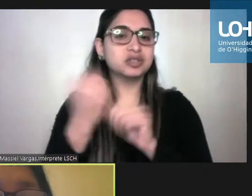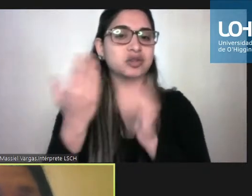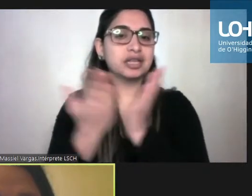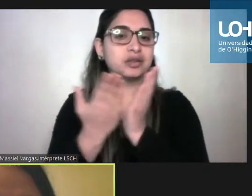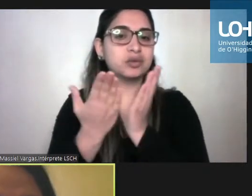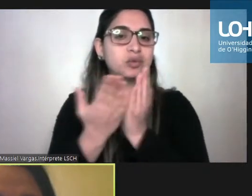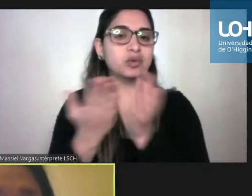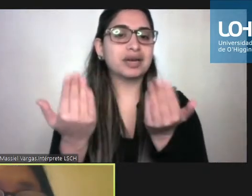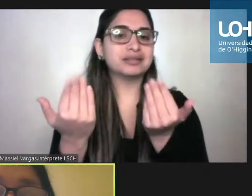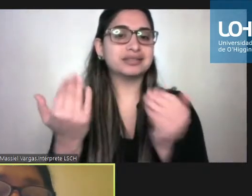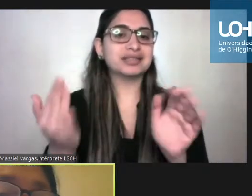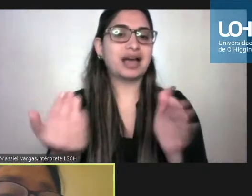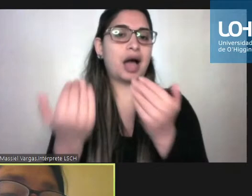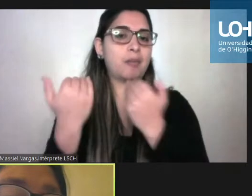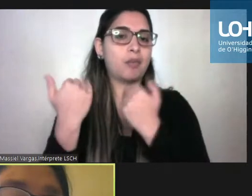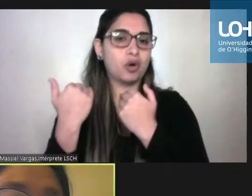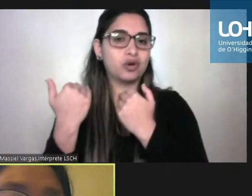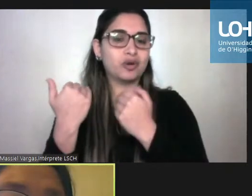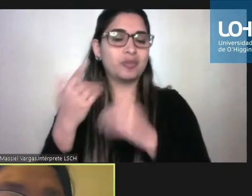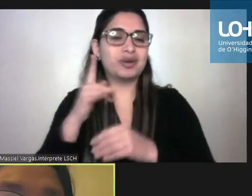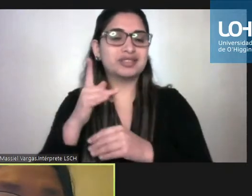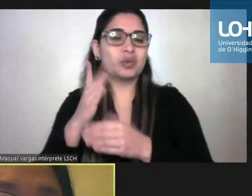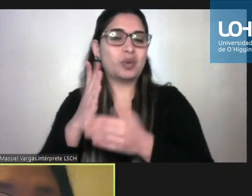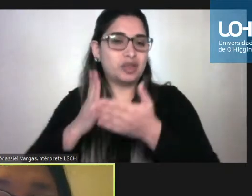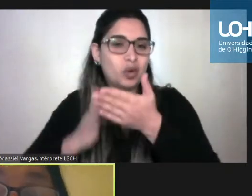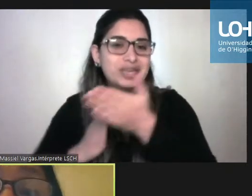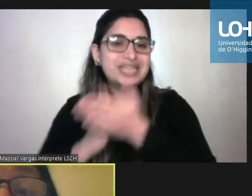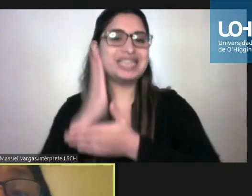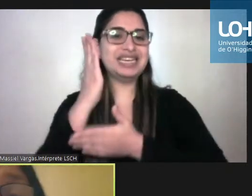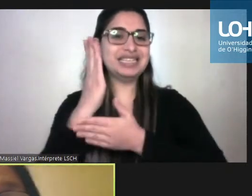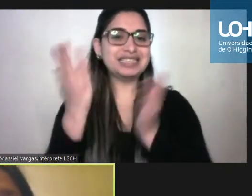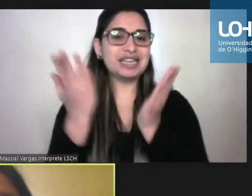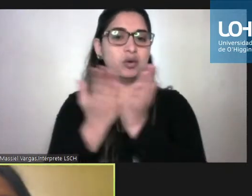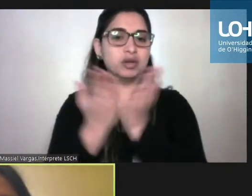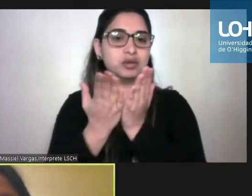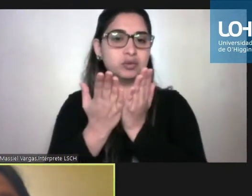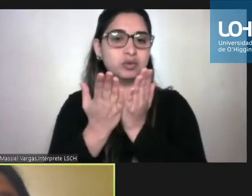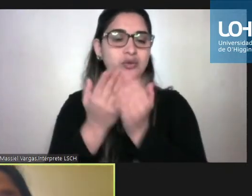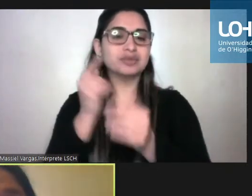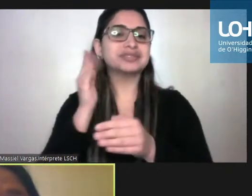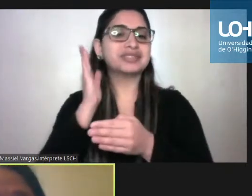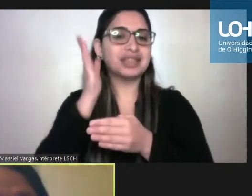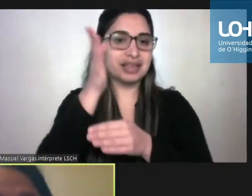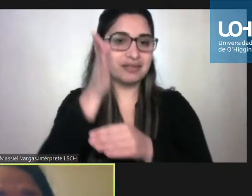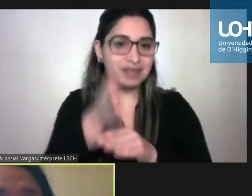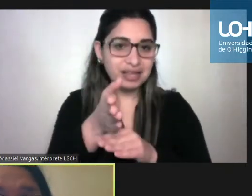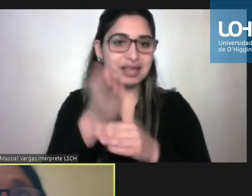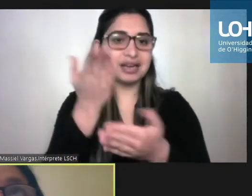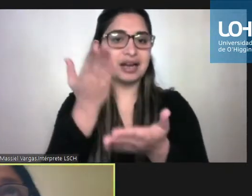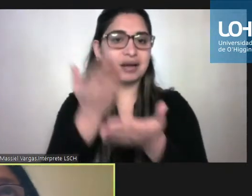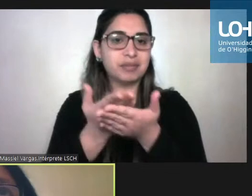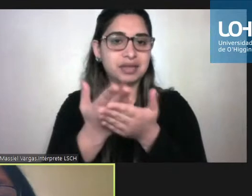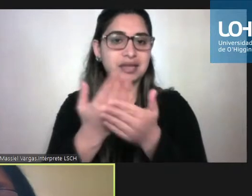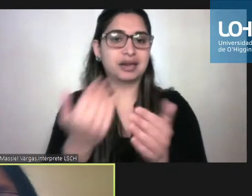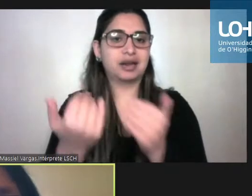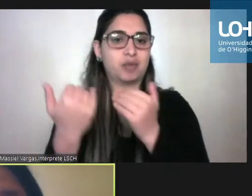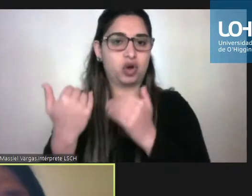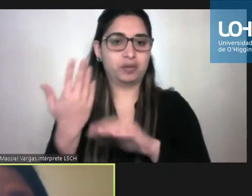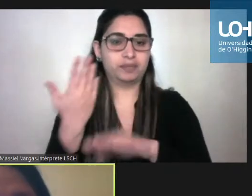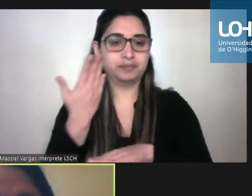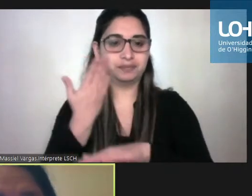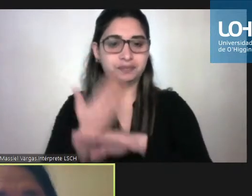apenas ingresan y que bueno que me haces esta pregunta Caro porque el día viernes en la universidad de